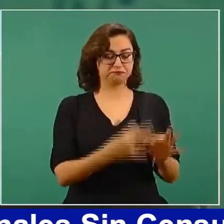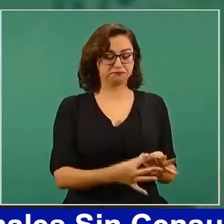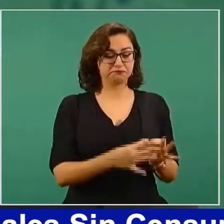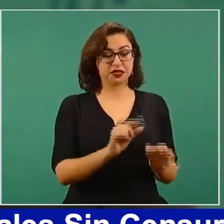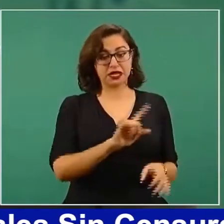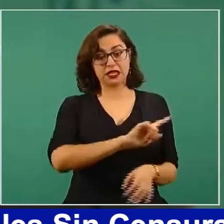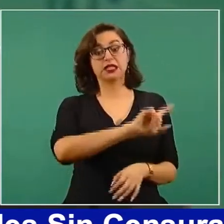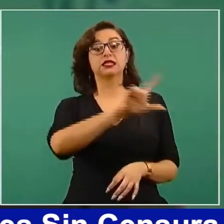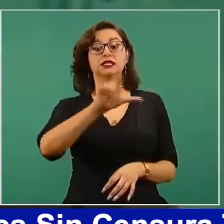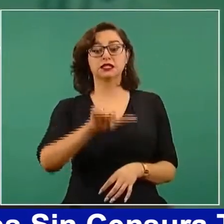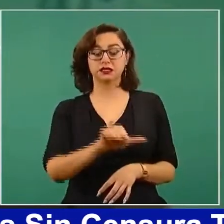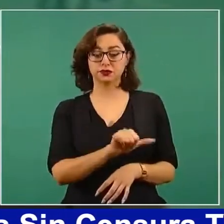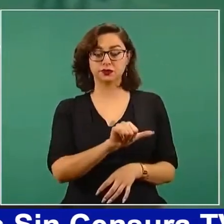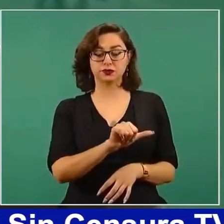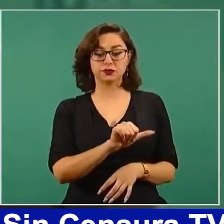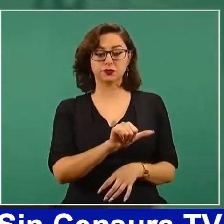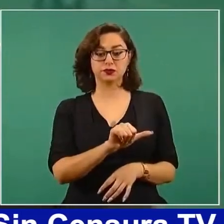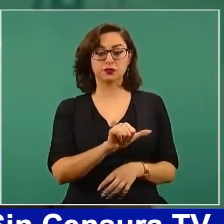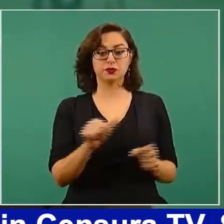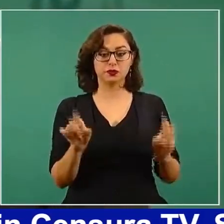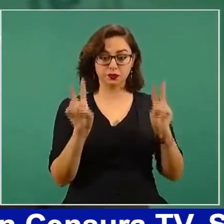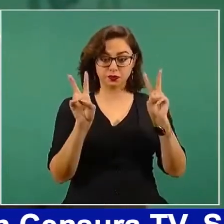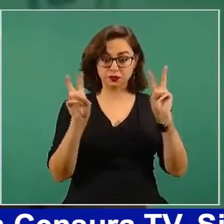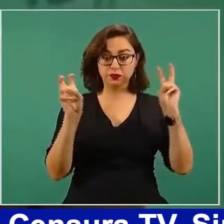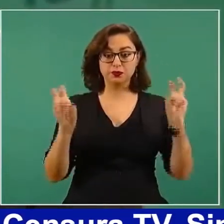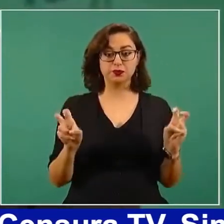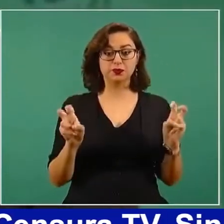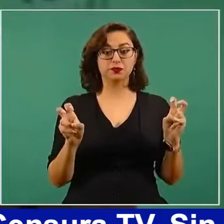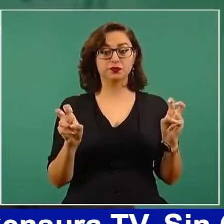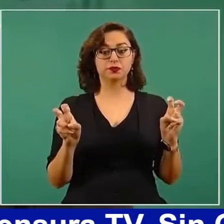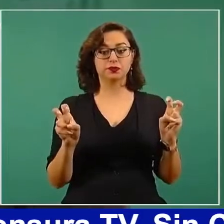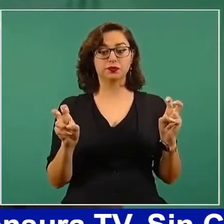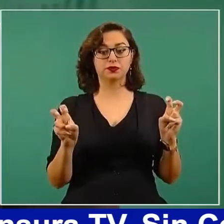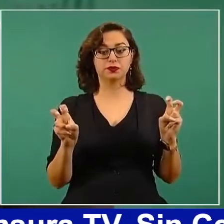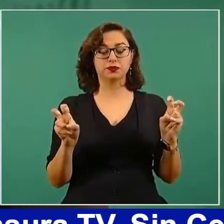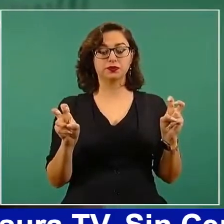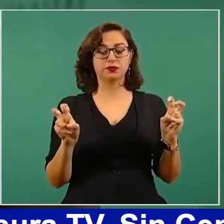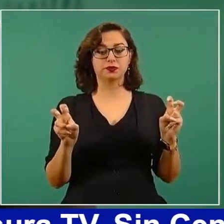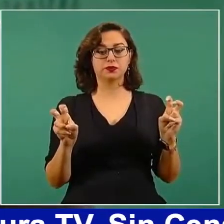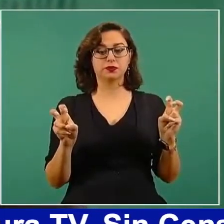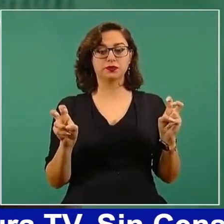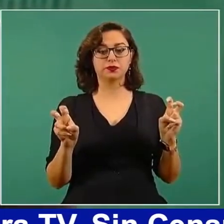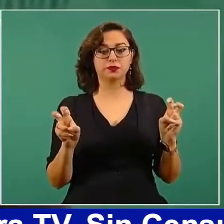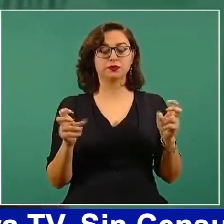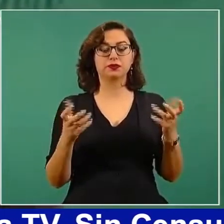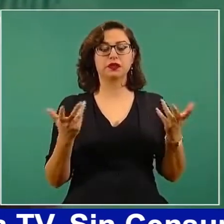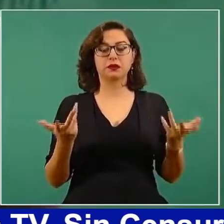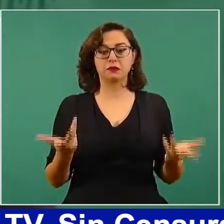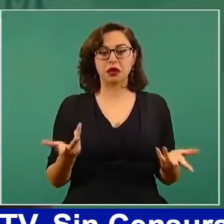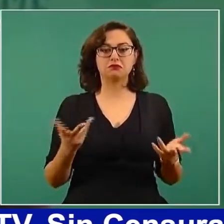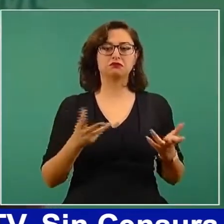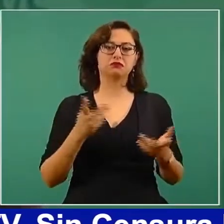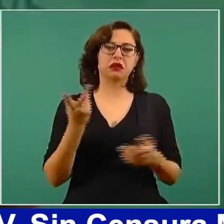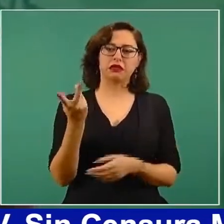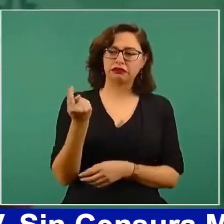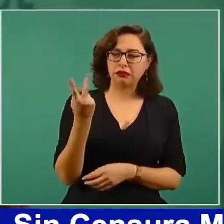el tema de los montajes